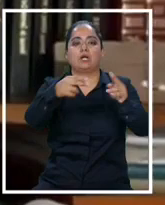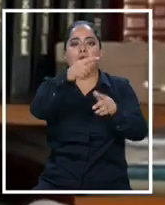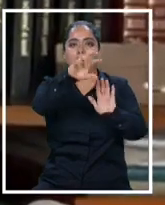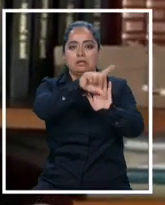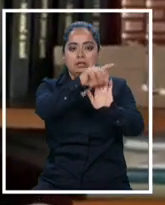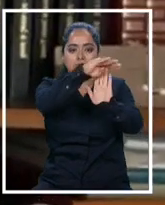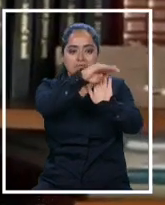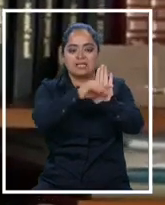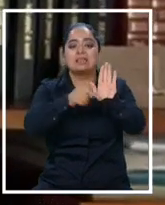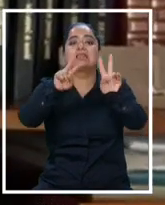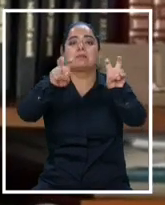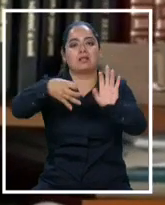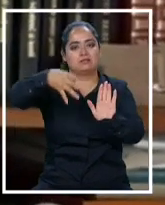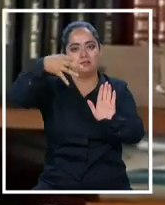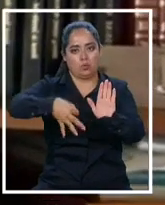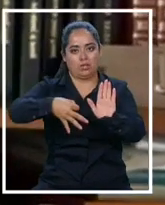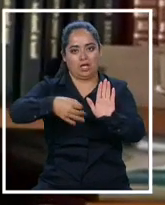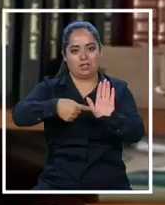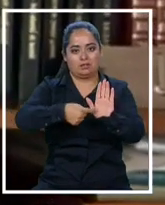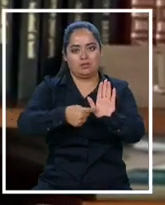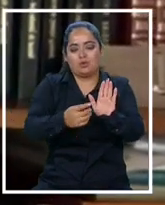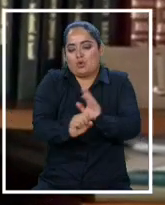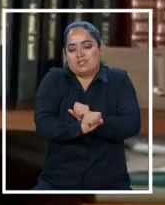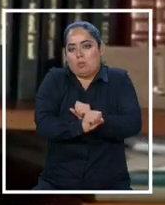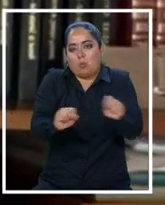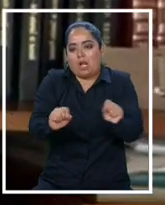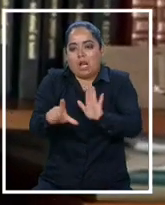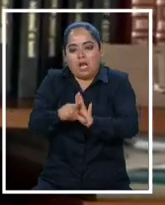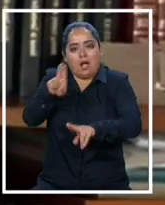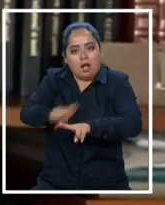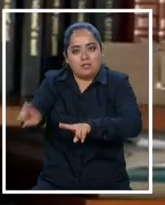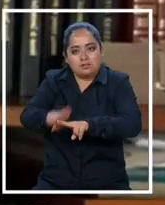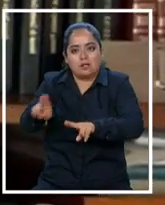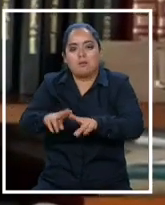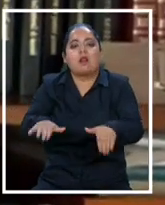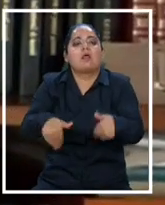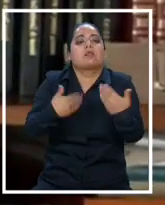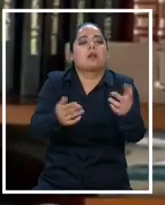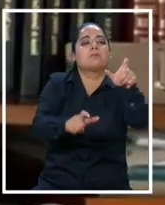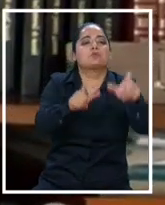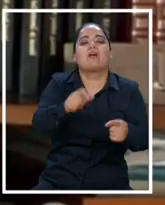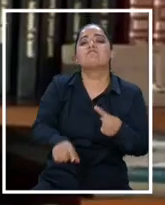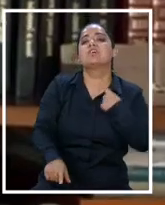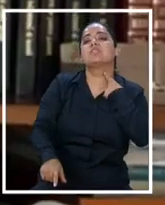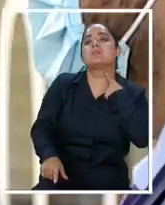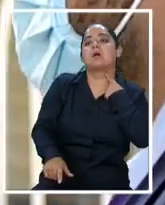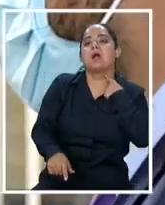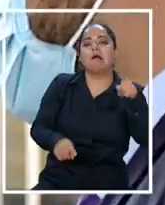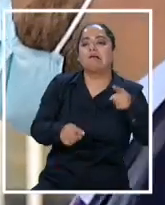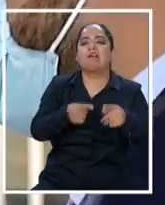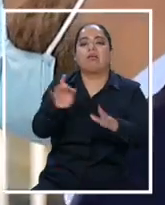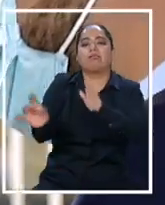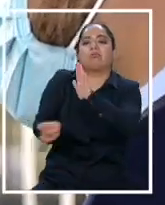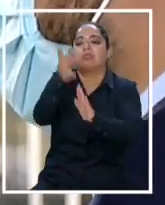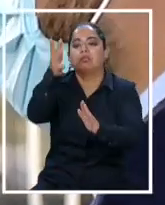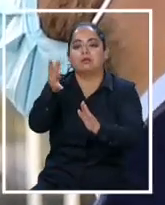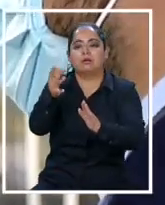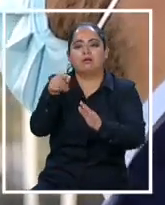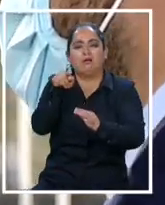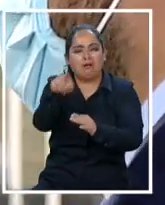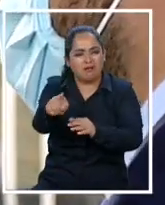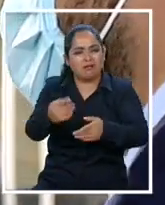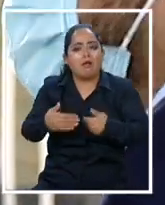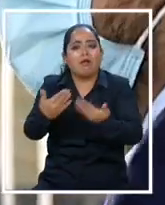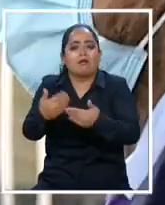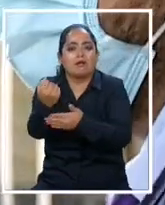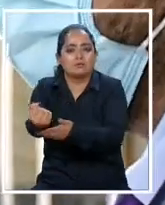seguridad. No se puede seguir legislando en favor de los victimarios y no a las víctimas. Según datos recogidos por la